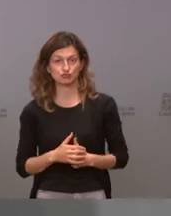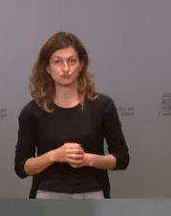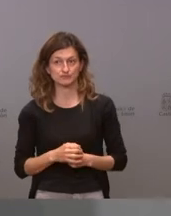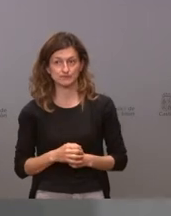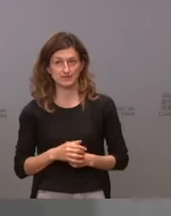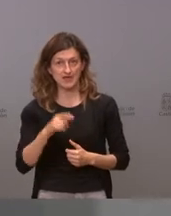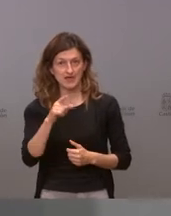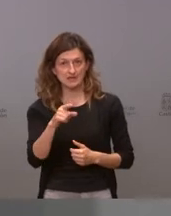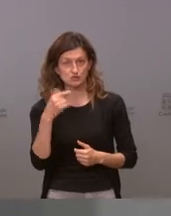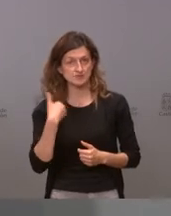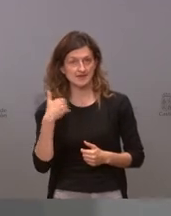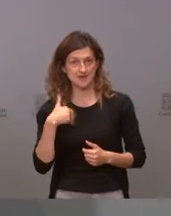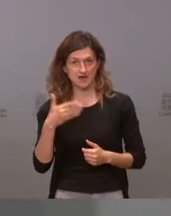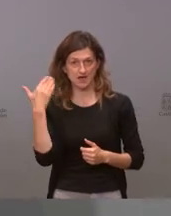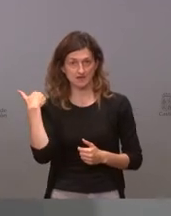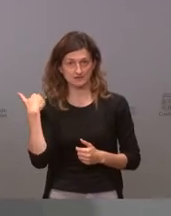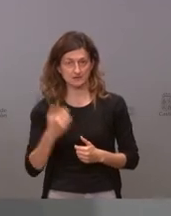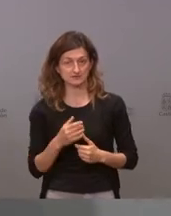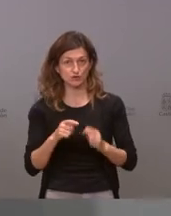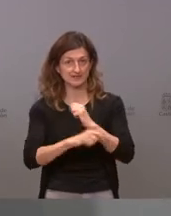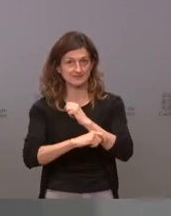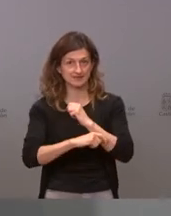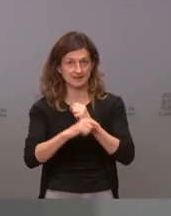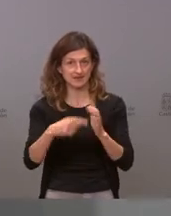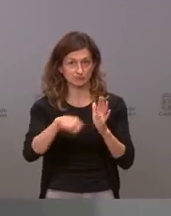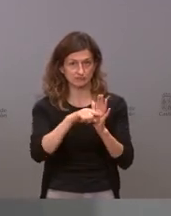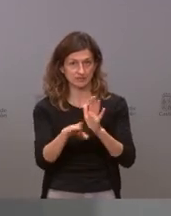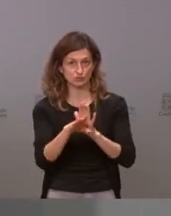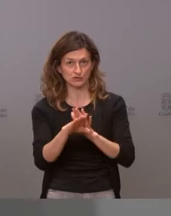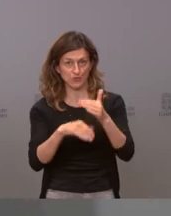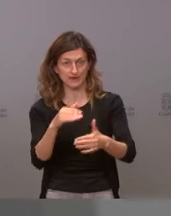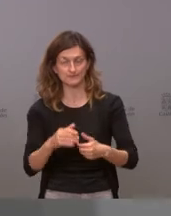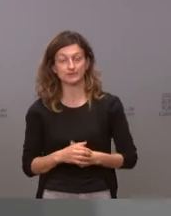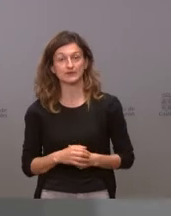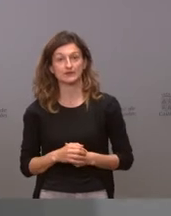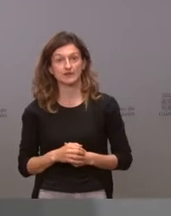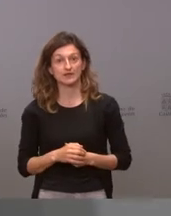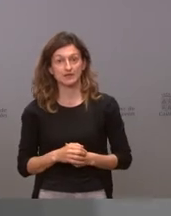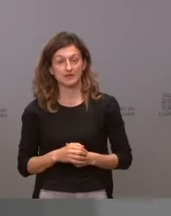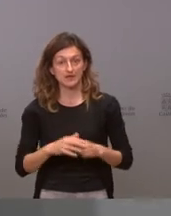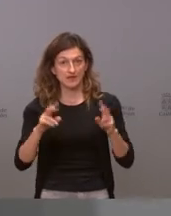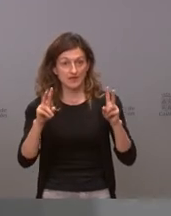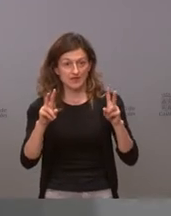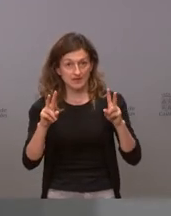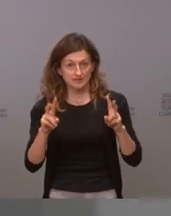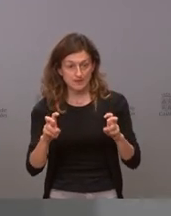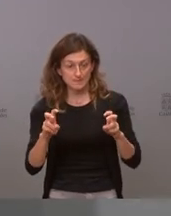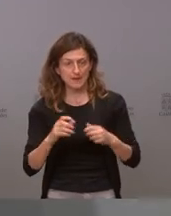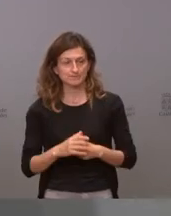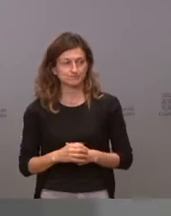estaba ya en la estrategia y lo va a seguir estando sobre el asunto de las descalificaciones personales mire yo